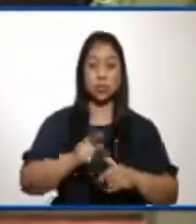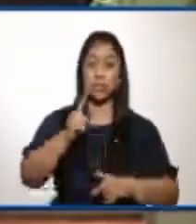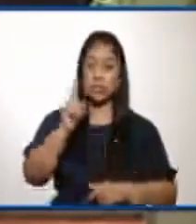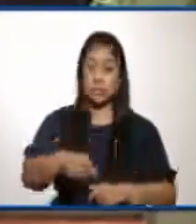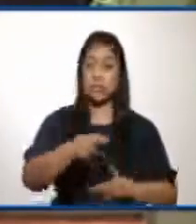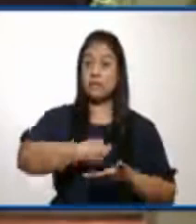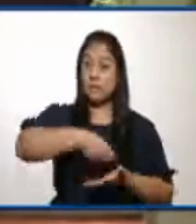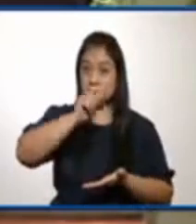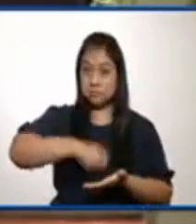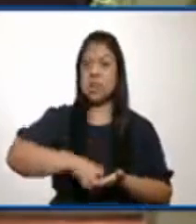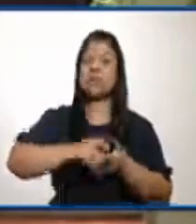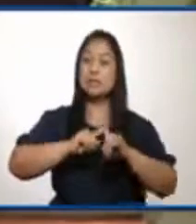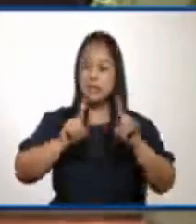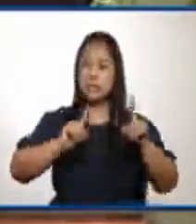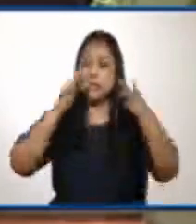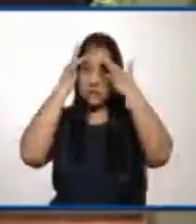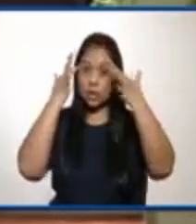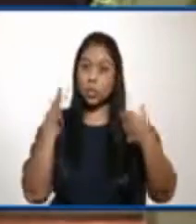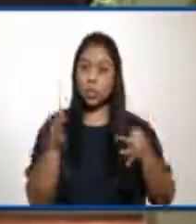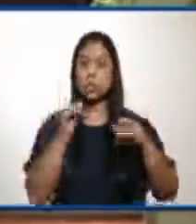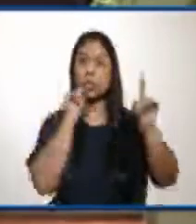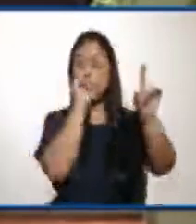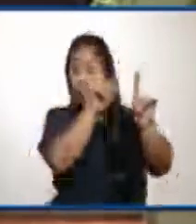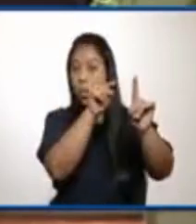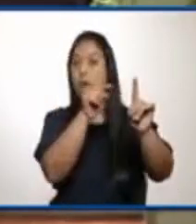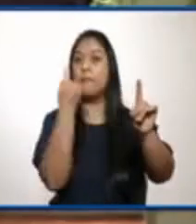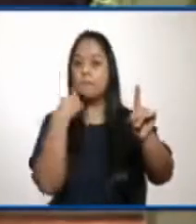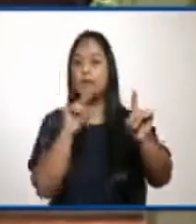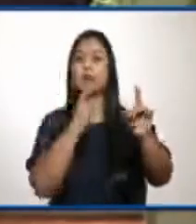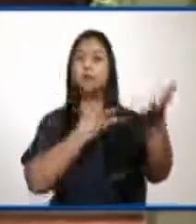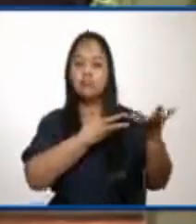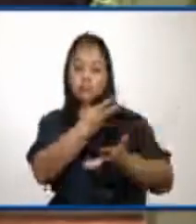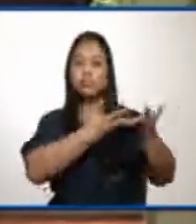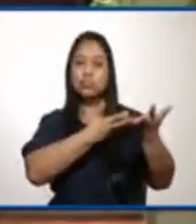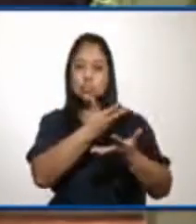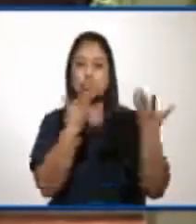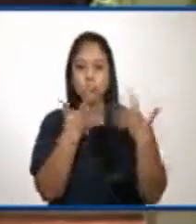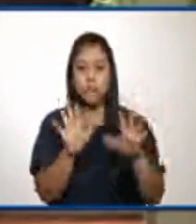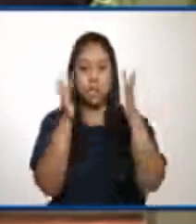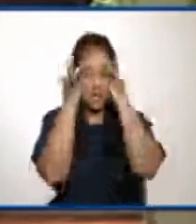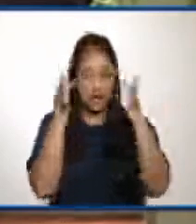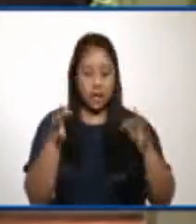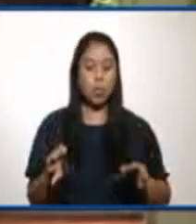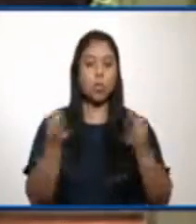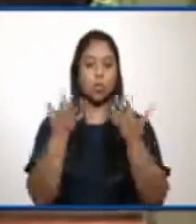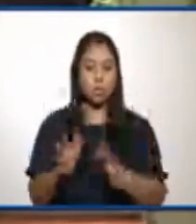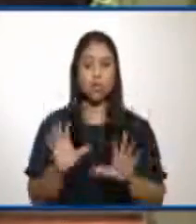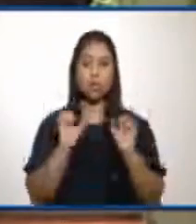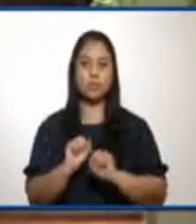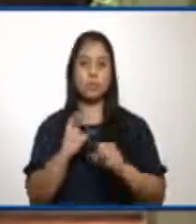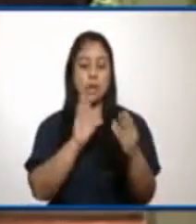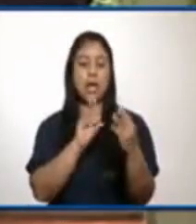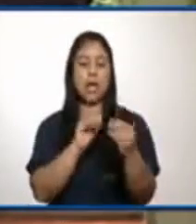firmar diferentes acuerdos con ellos para llegar a un punto en el que podamos ya llegar a hablar de